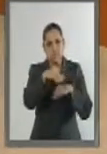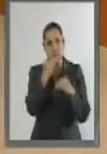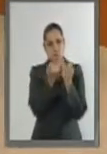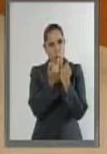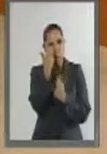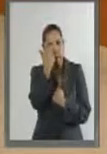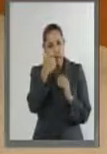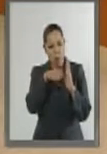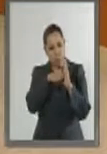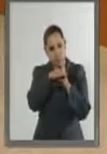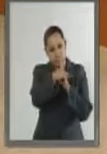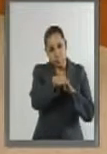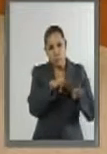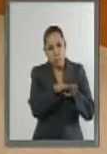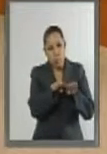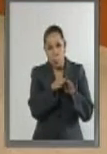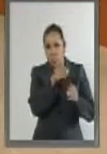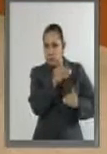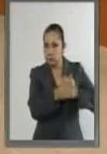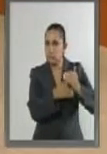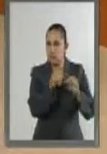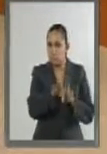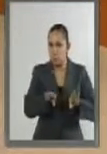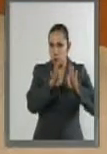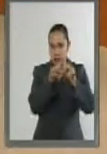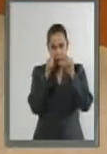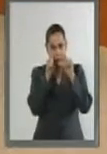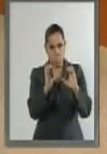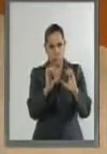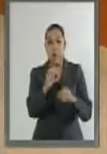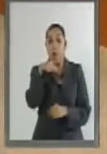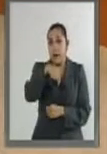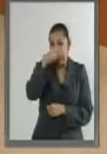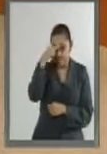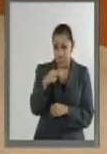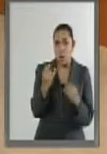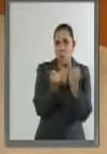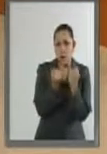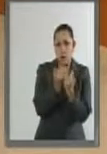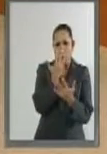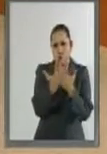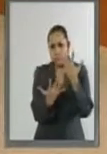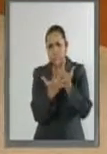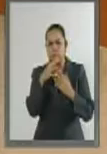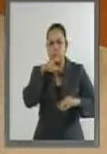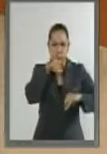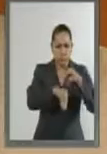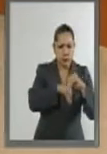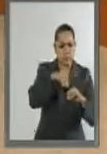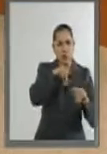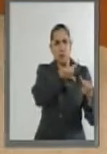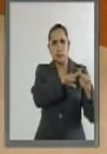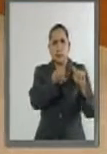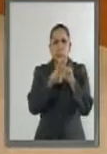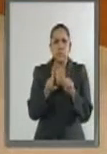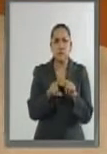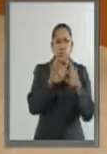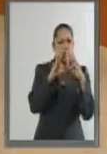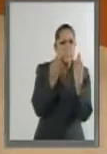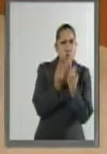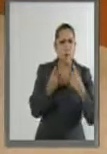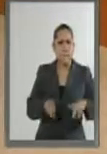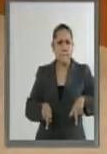postura diferente. El panorama nacional e internacional ha cambiado sustancialmente y los grandes